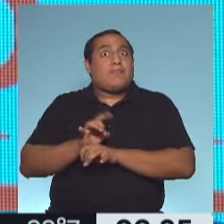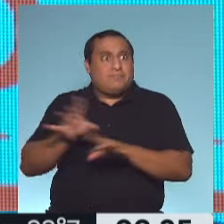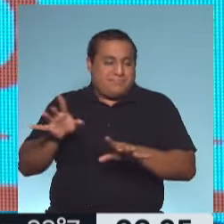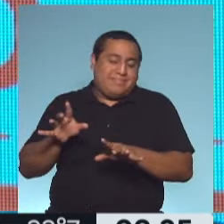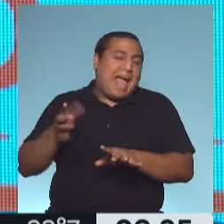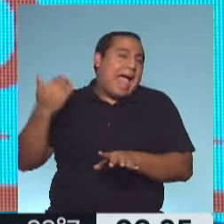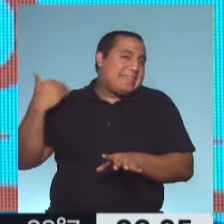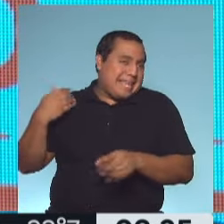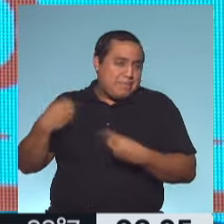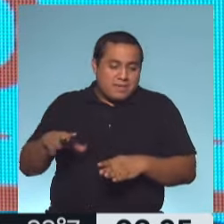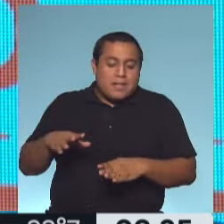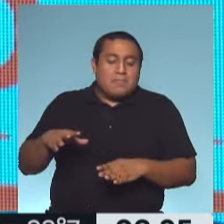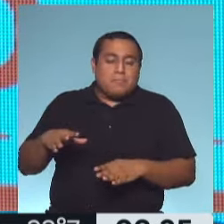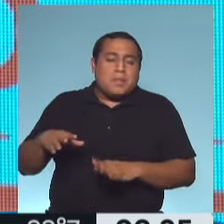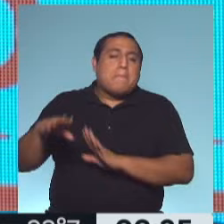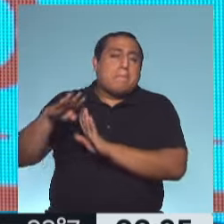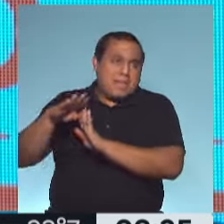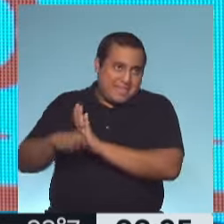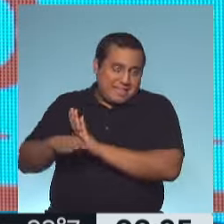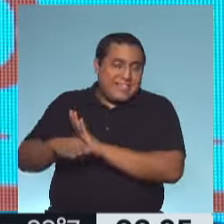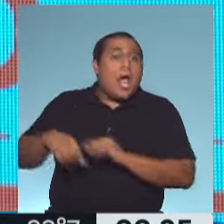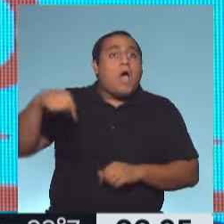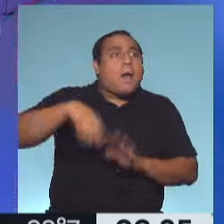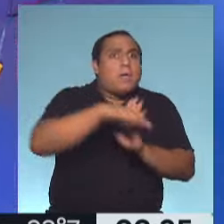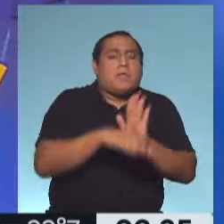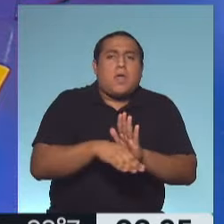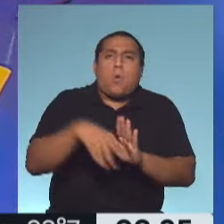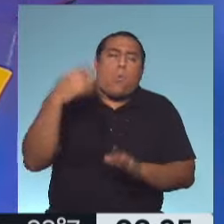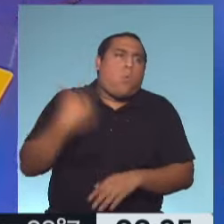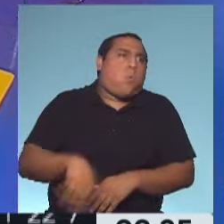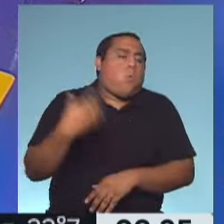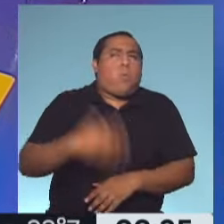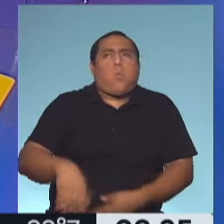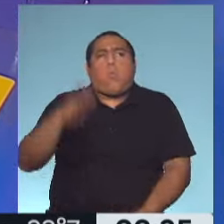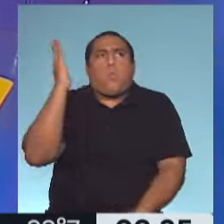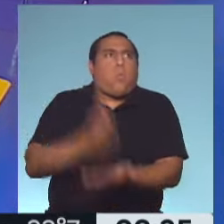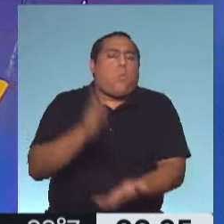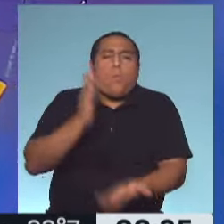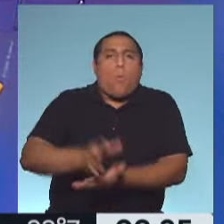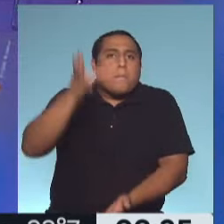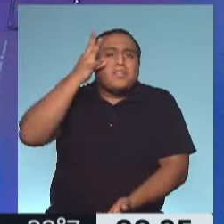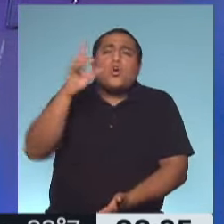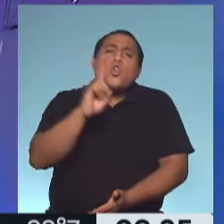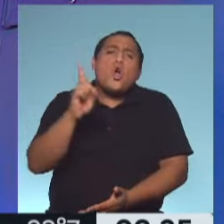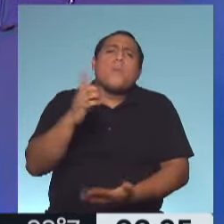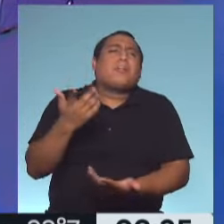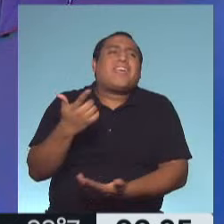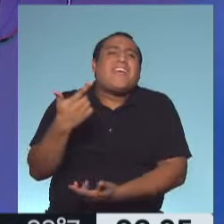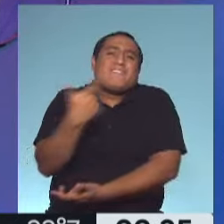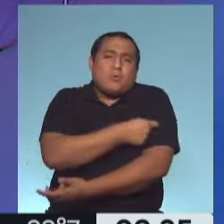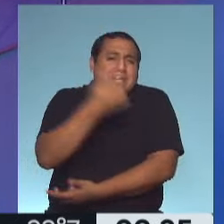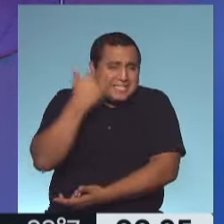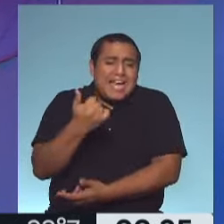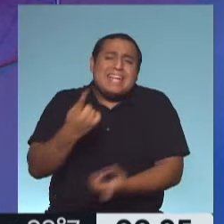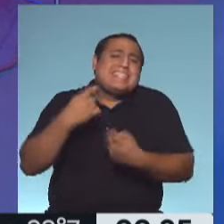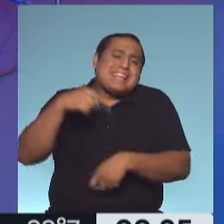hoy seguramente si hay medidas no van a ser ad eternus o sin límites. ¿Por qué tenemos las vacunas? Porque se necesita un poquito más de tiempo para vacunar